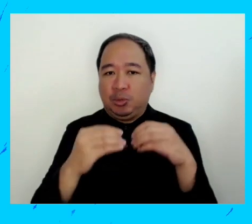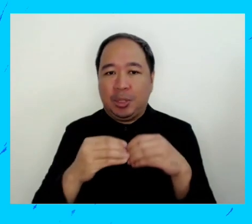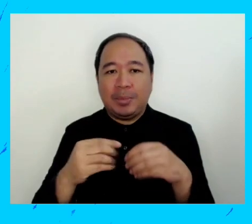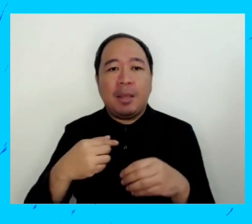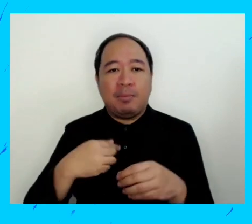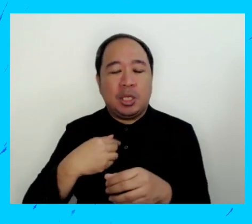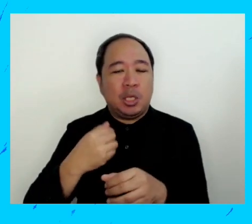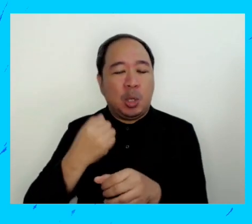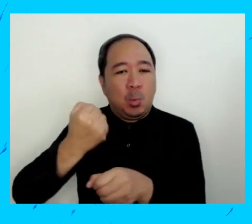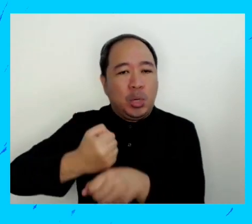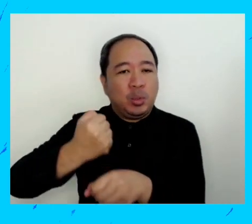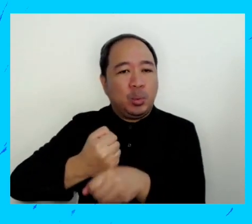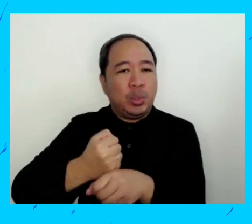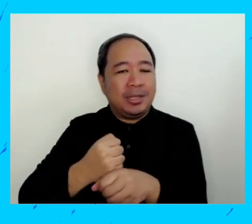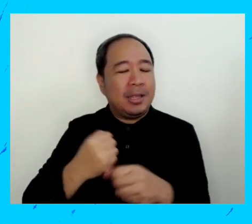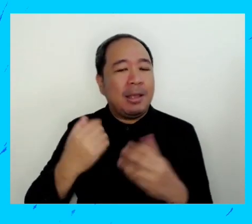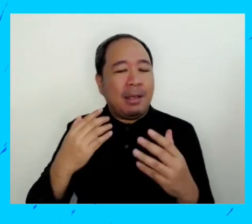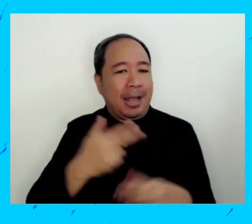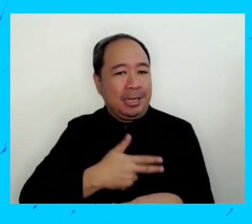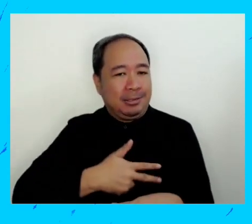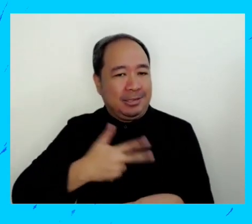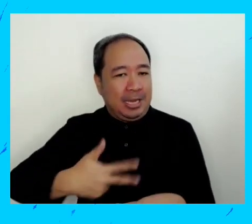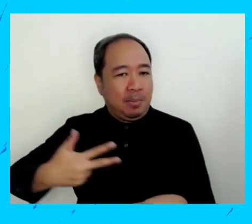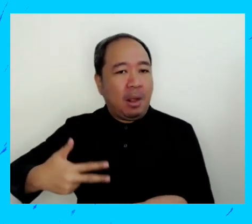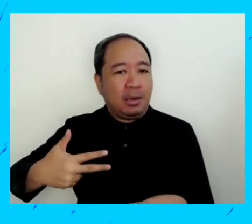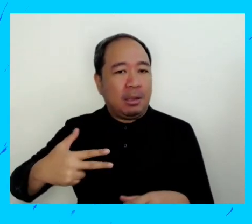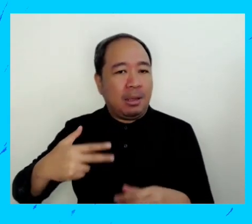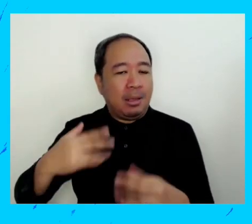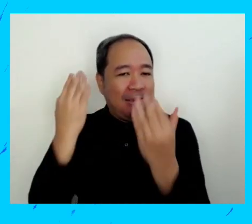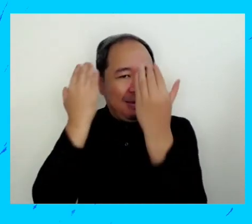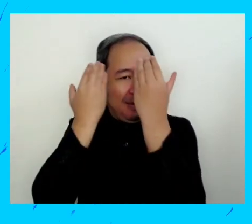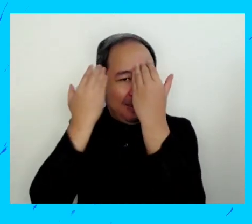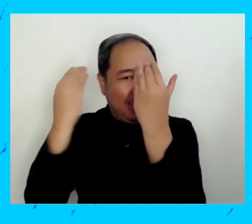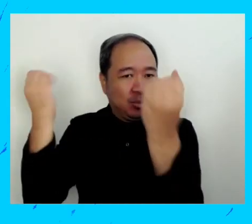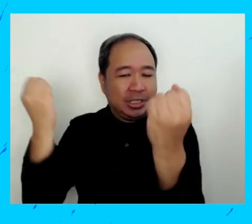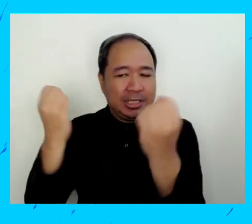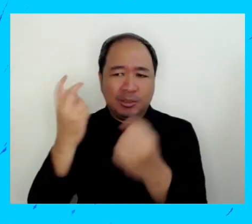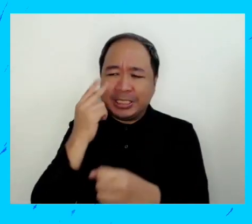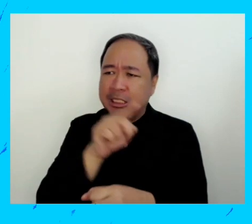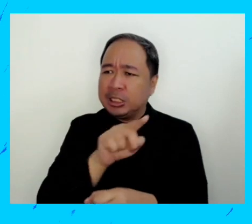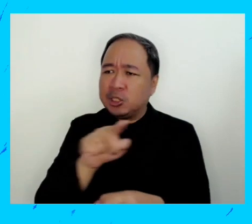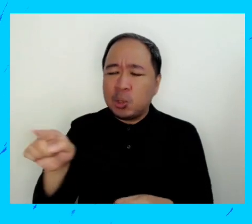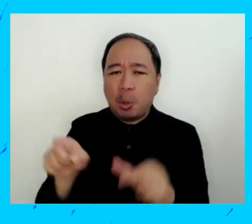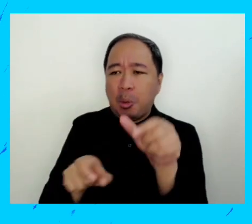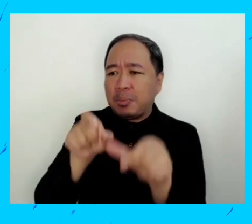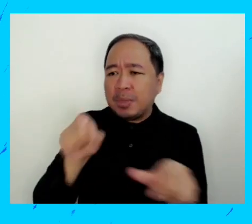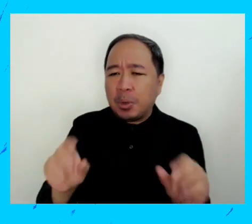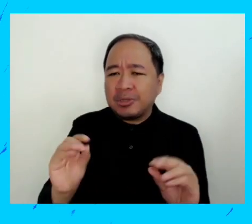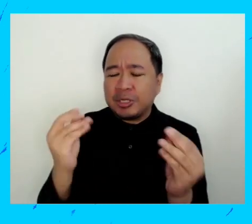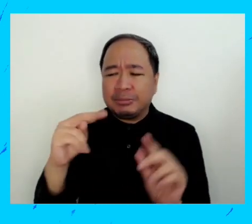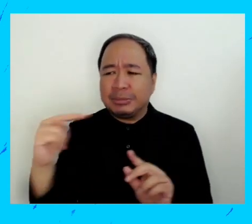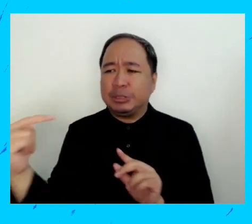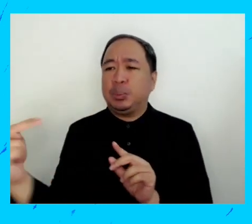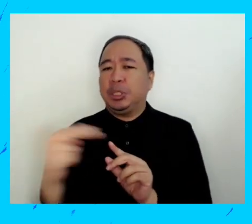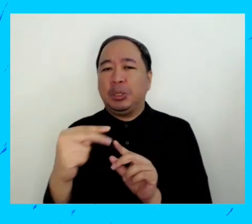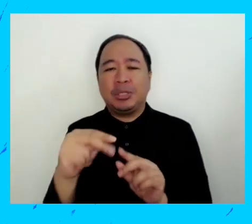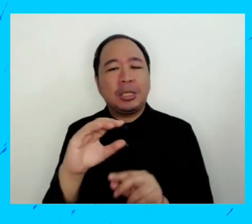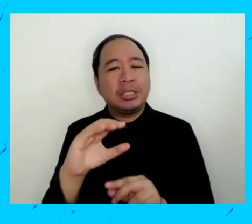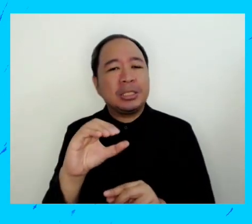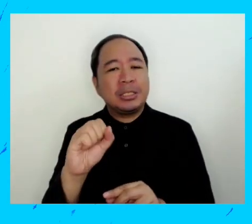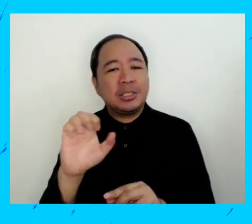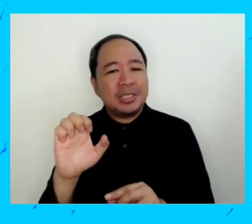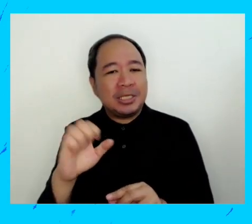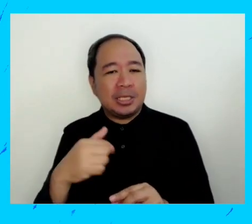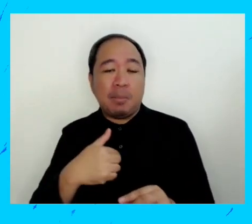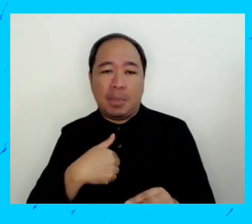Entonces, yo trabajo con la Embajada de los Países Bajos. Nosotros recolectamos datos sobre qué